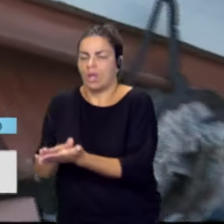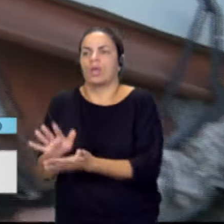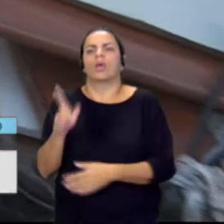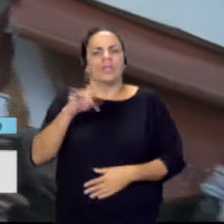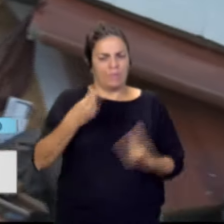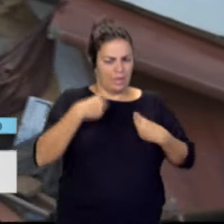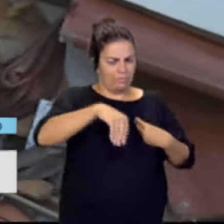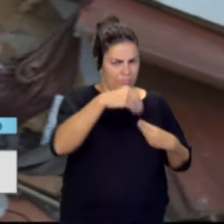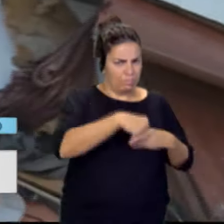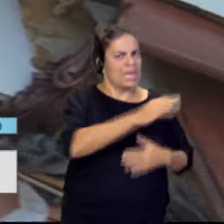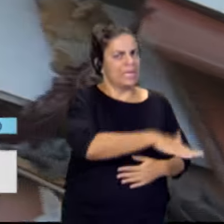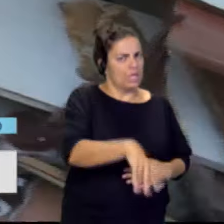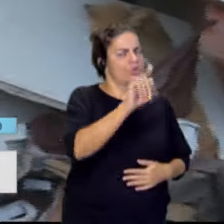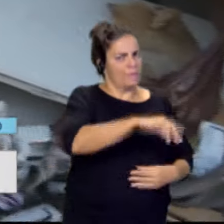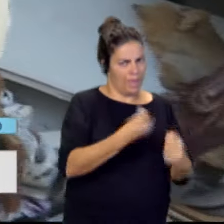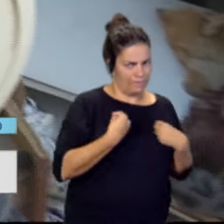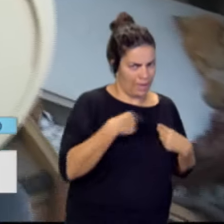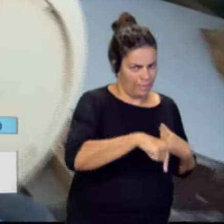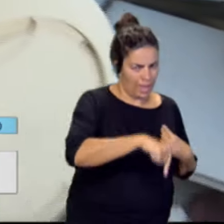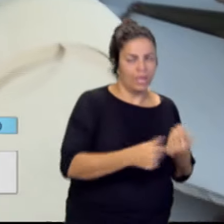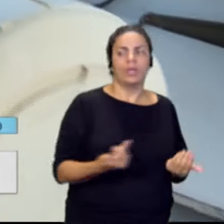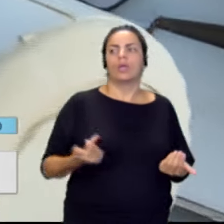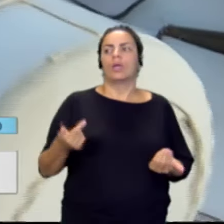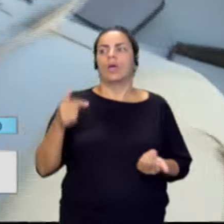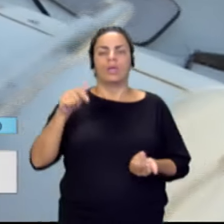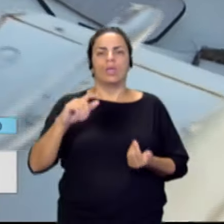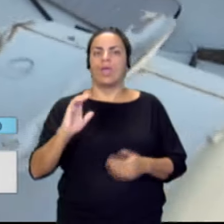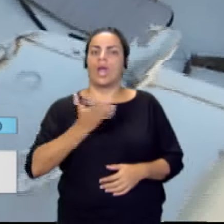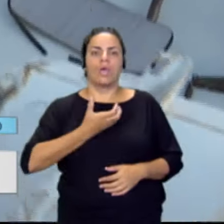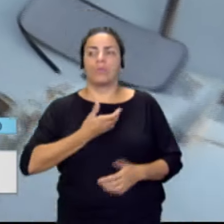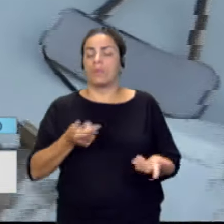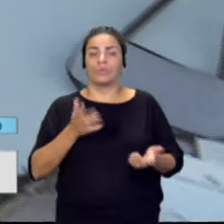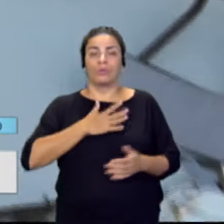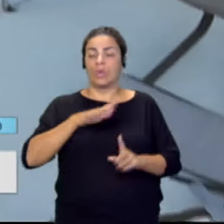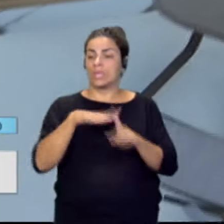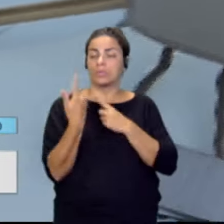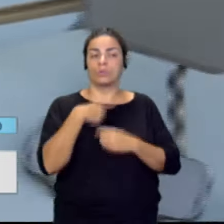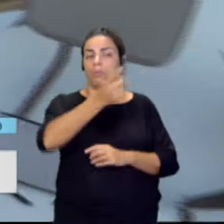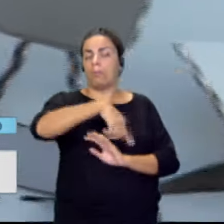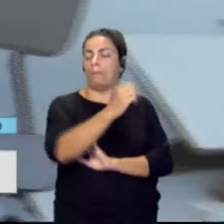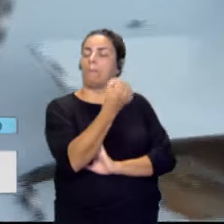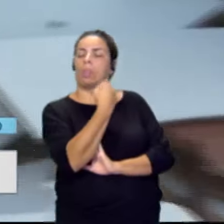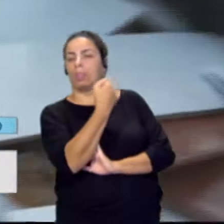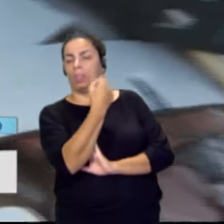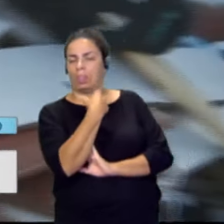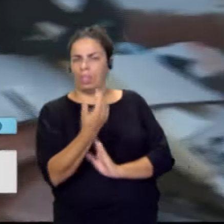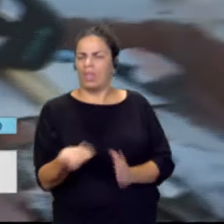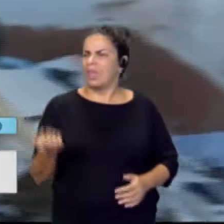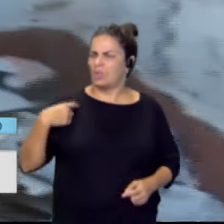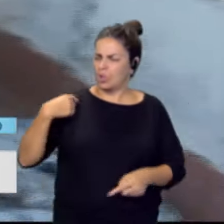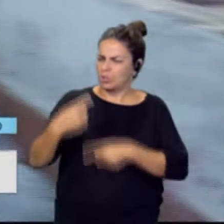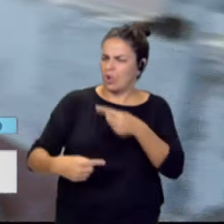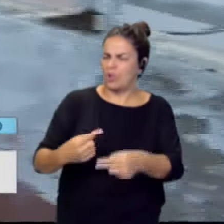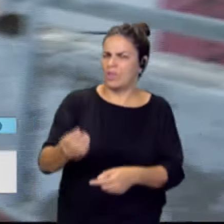no le interesa la situación en la que estamos viviendo. Y yo me pregunto todos los días que